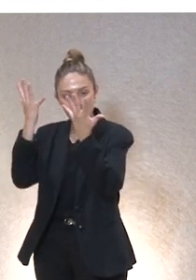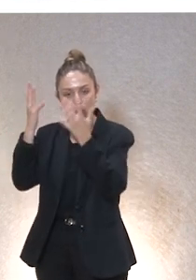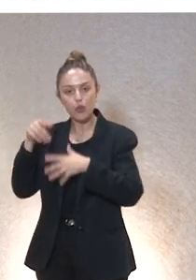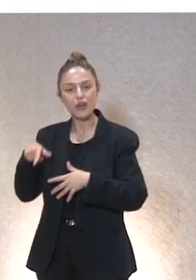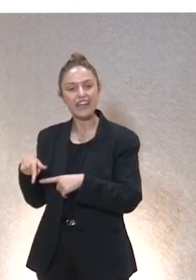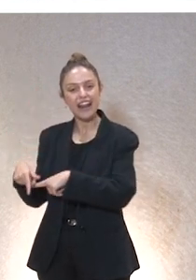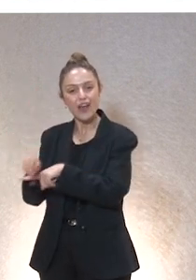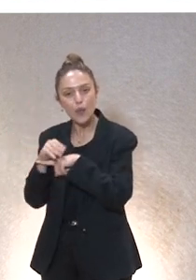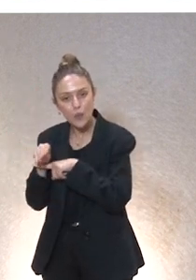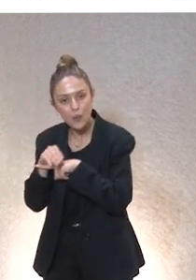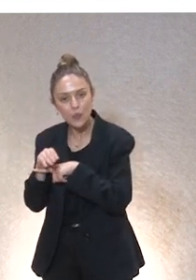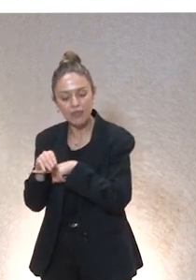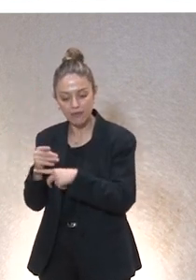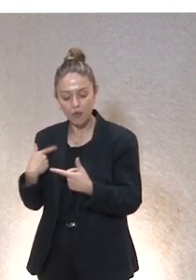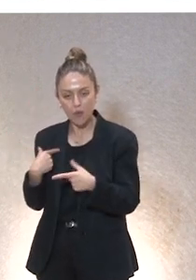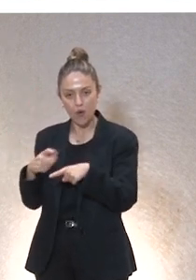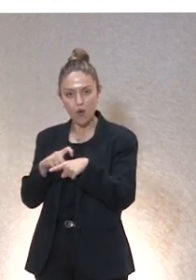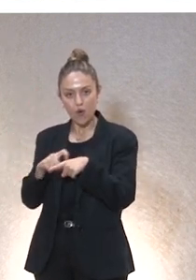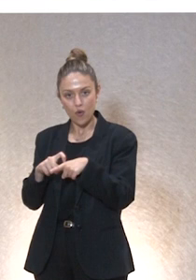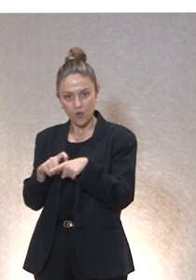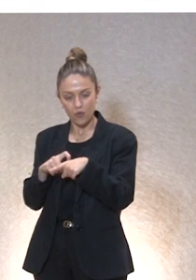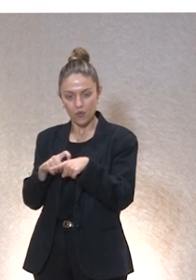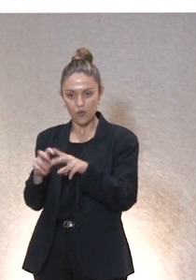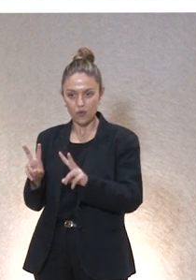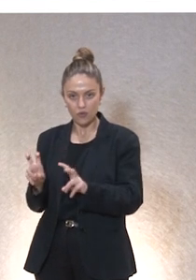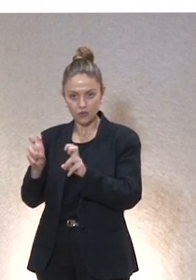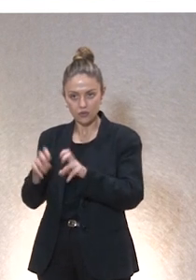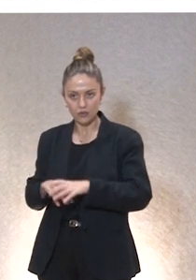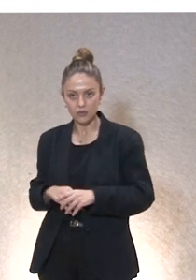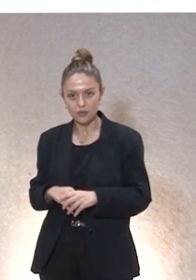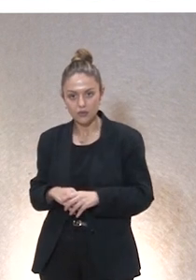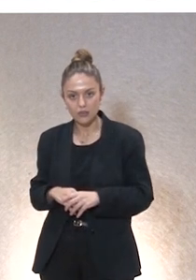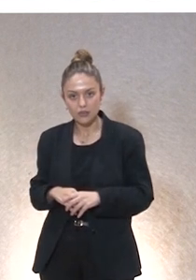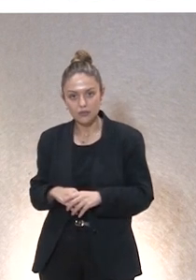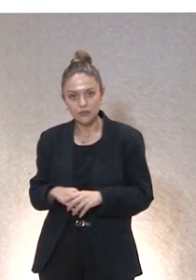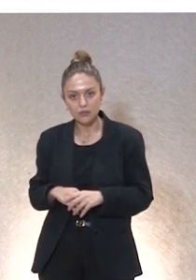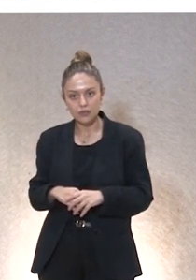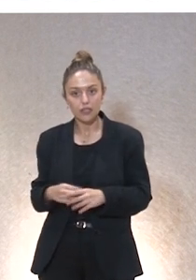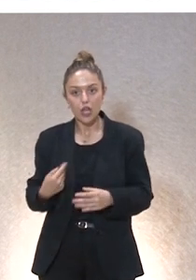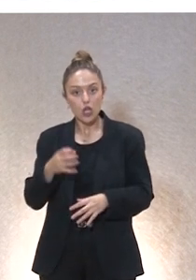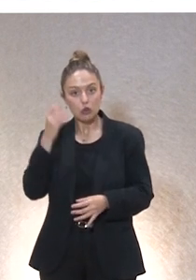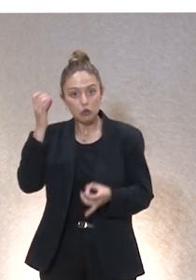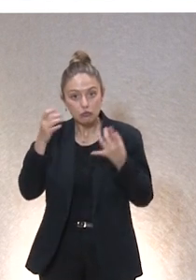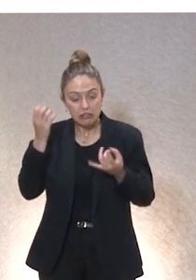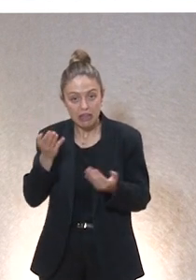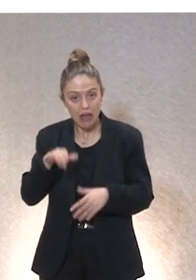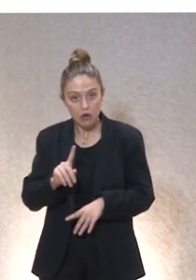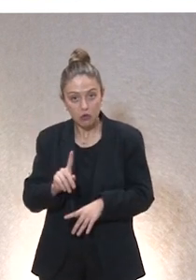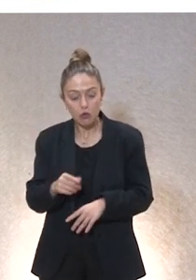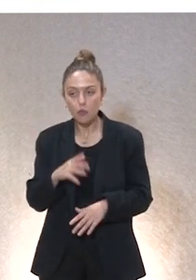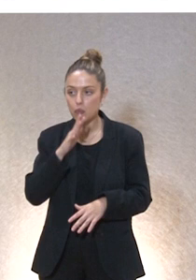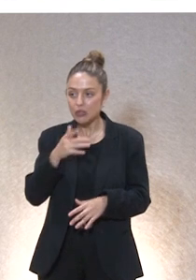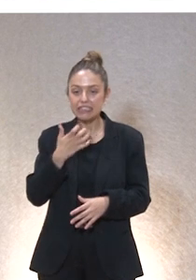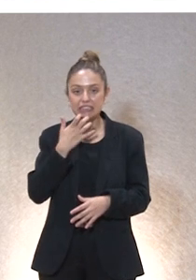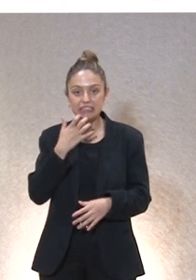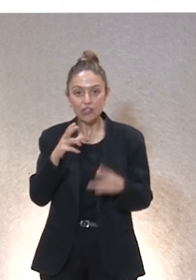cuidadoriado como nueva clase social. No es ninguna tontería porque quien esté trabajando